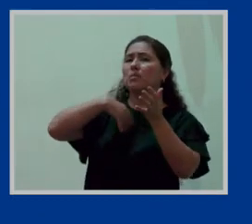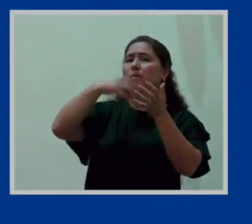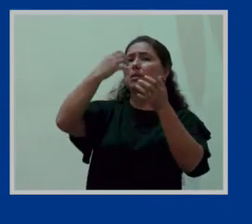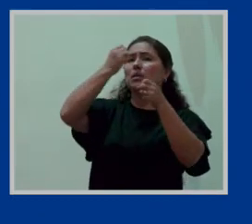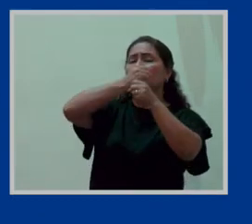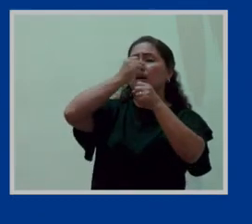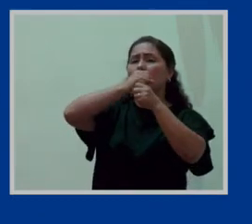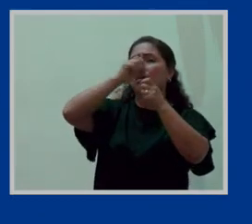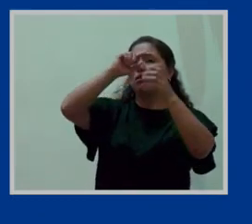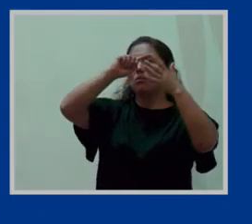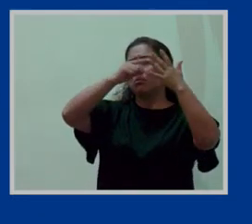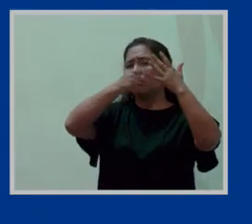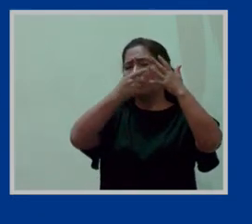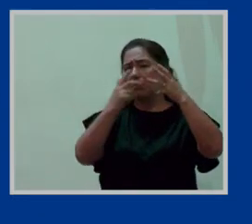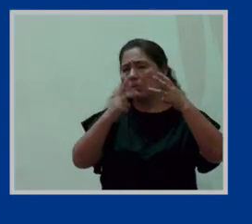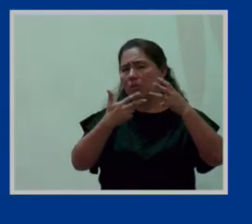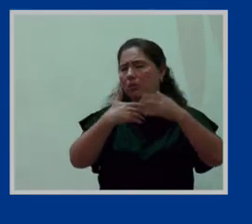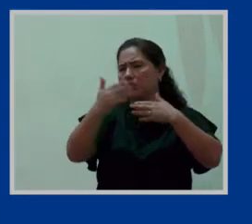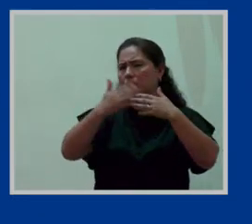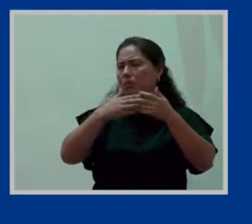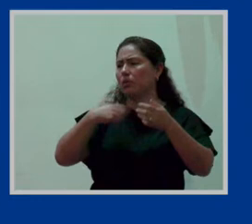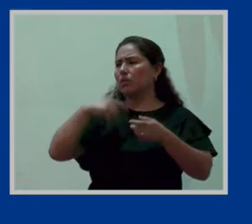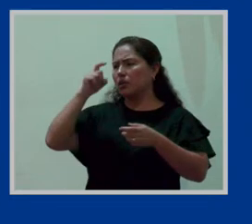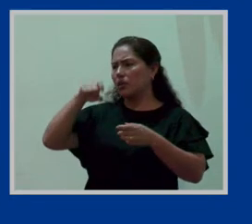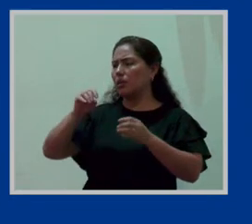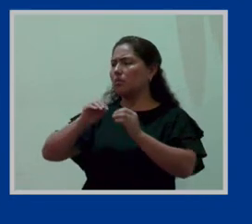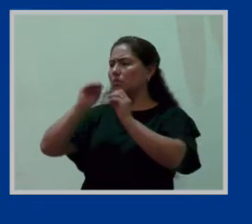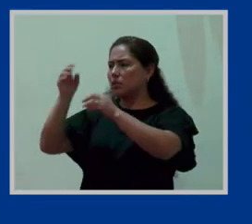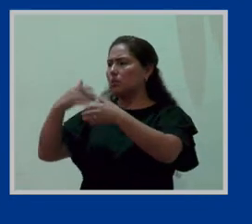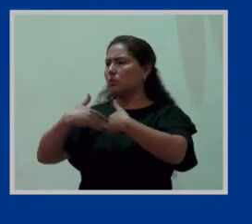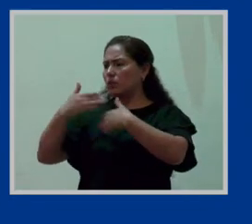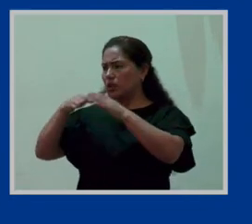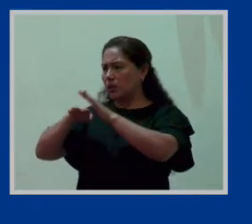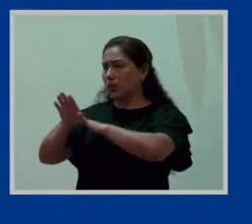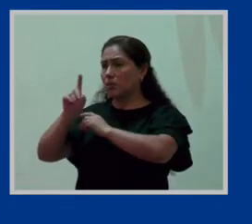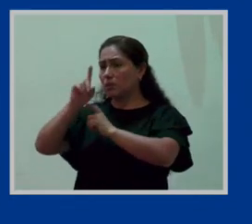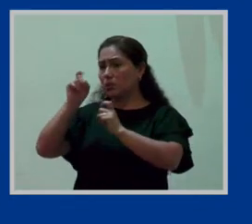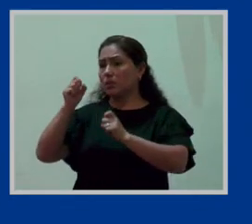terceros no es el trato ¿eso correspondería a un estado de derecho?